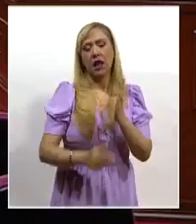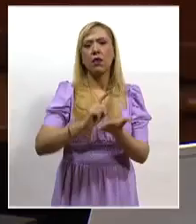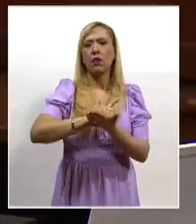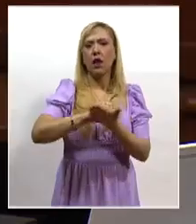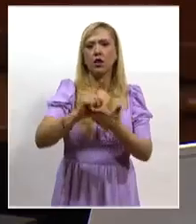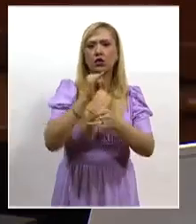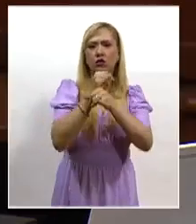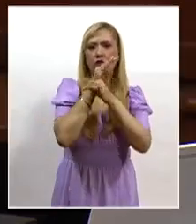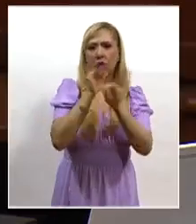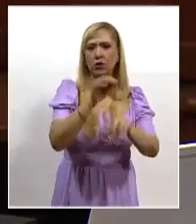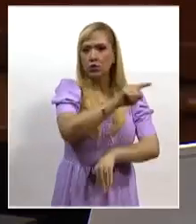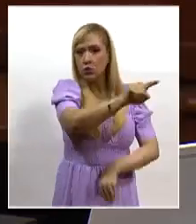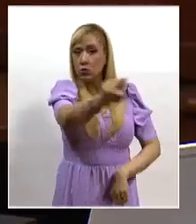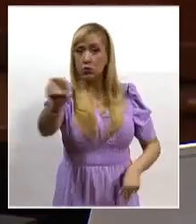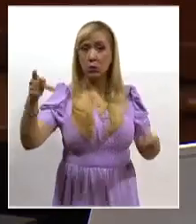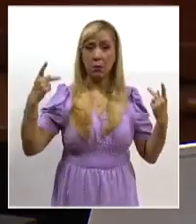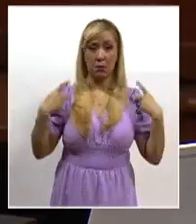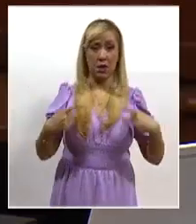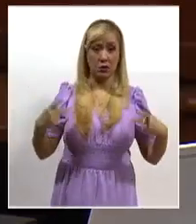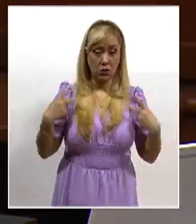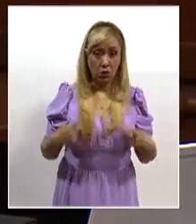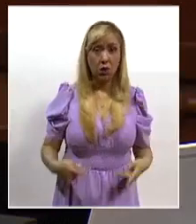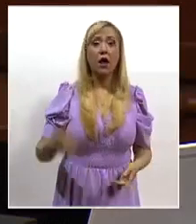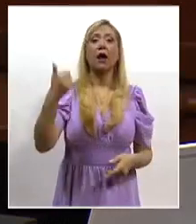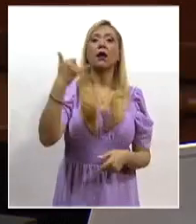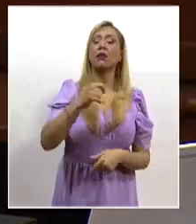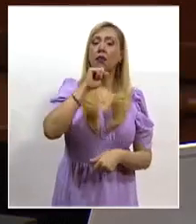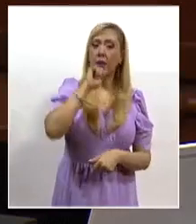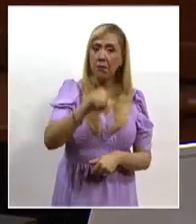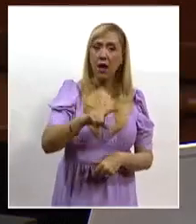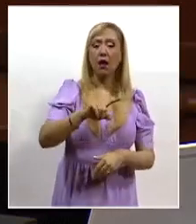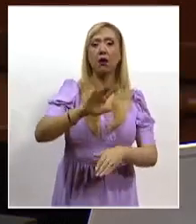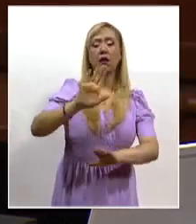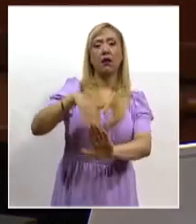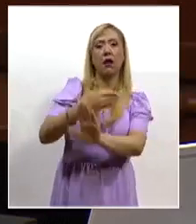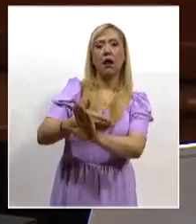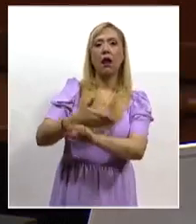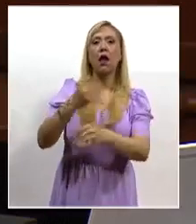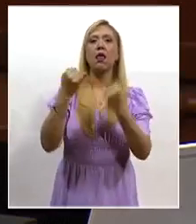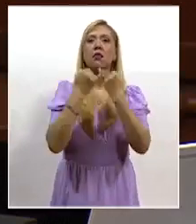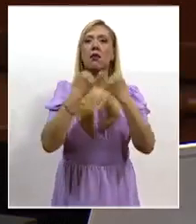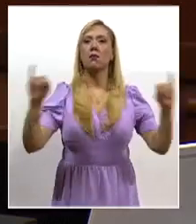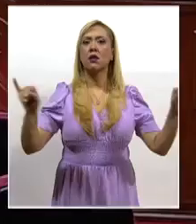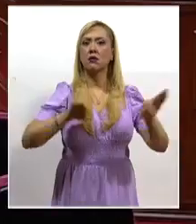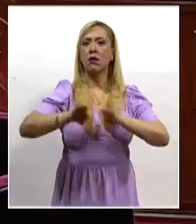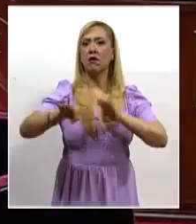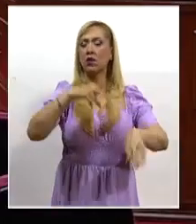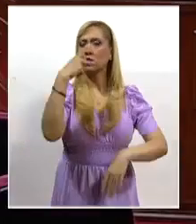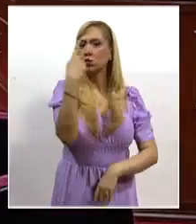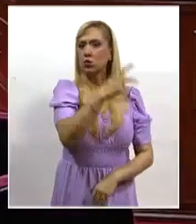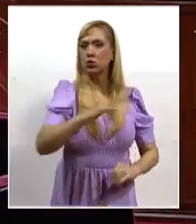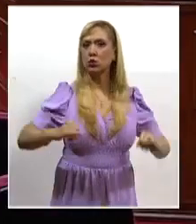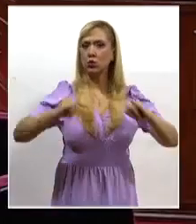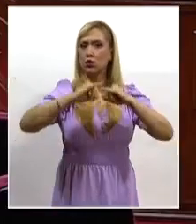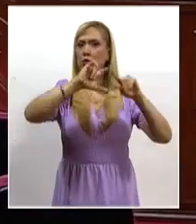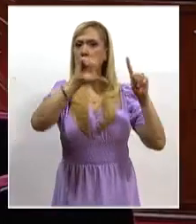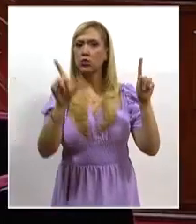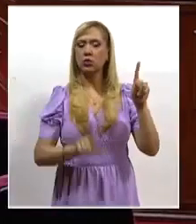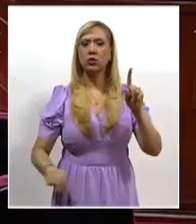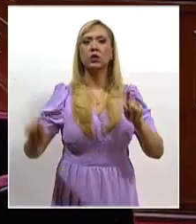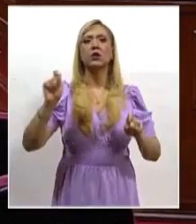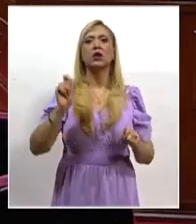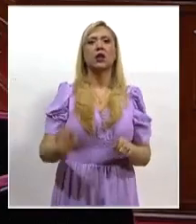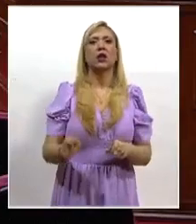acceso a la información de las personas, además de que hubo afectación a la autonomía del INAI. Rechazaron que haya invasión de